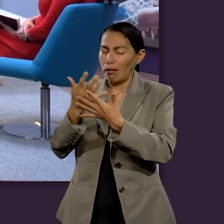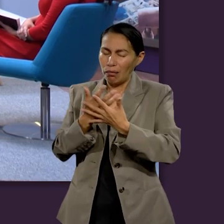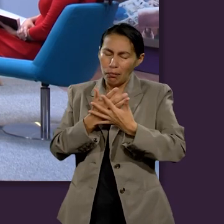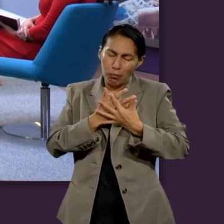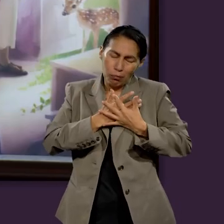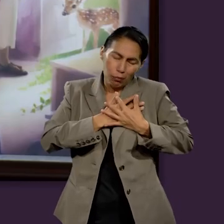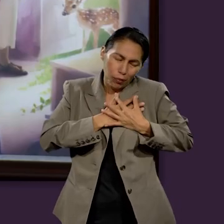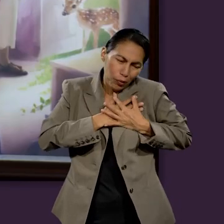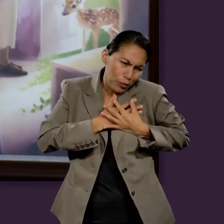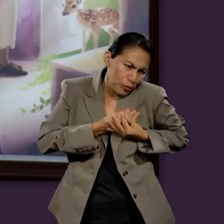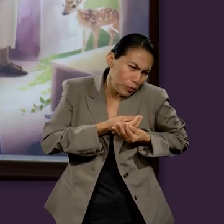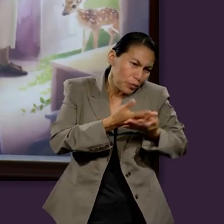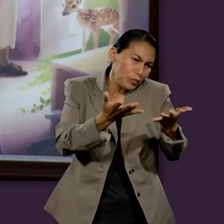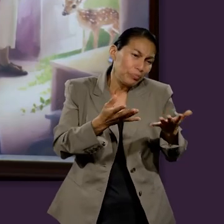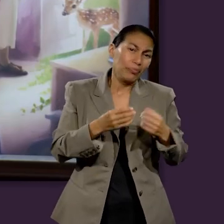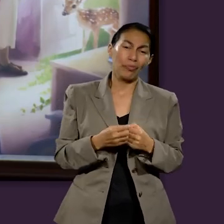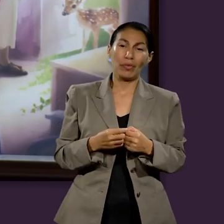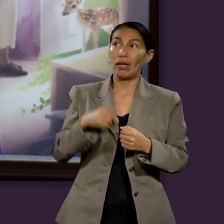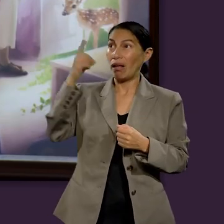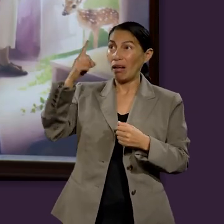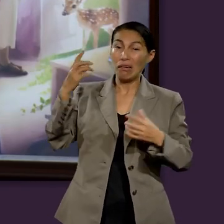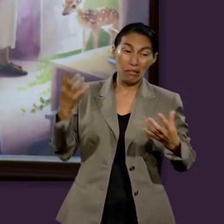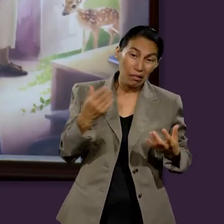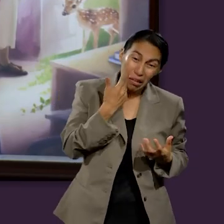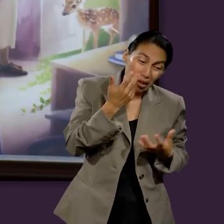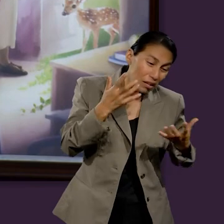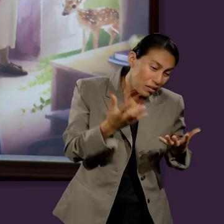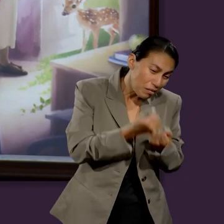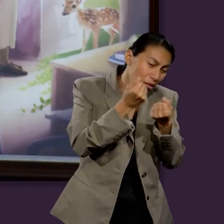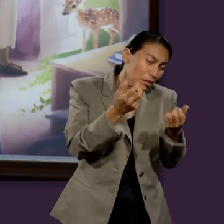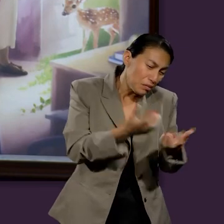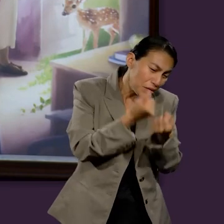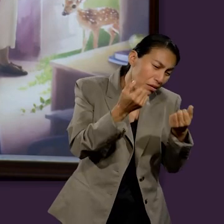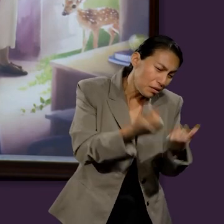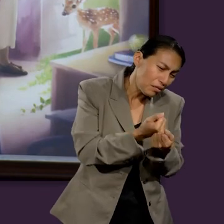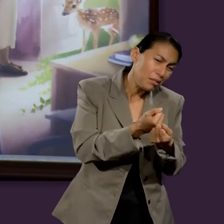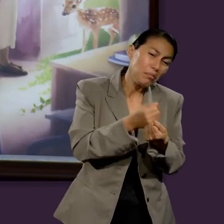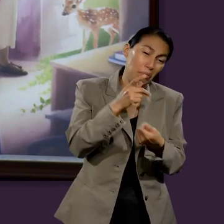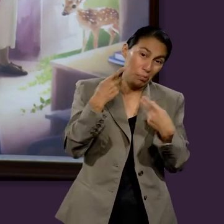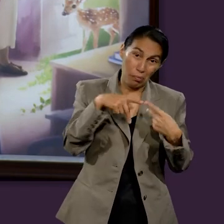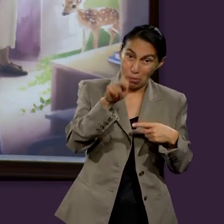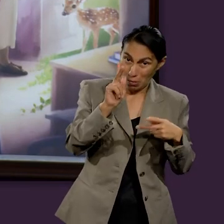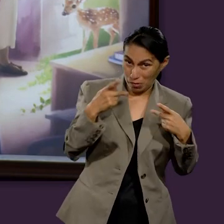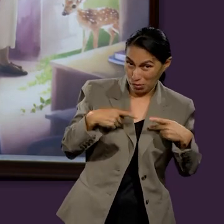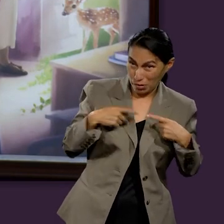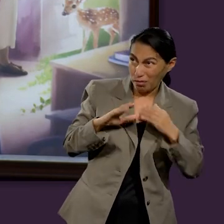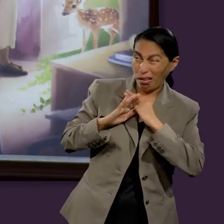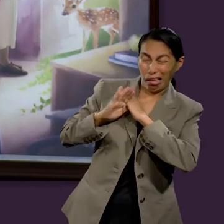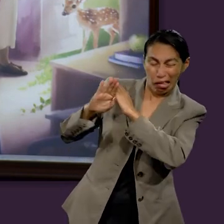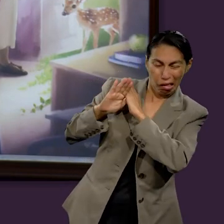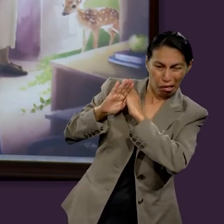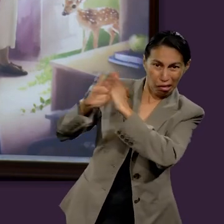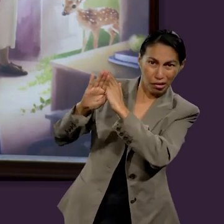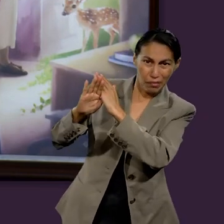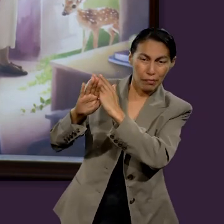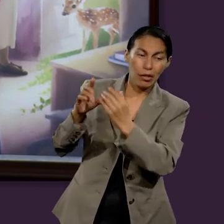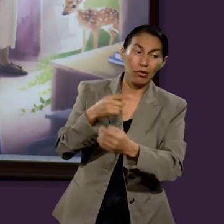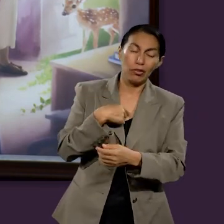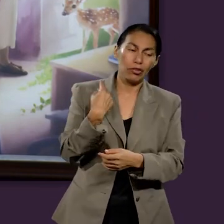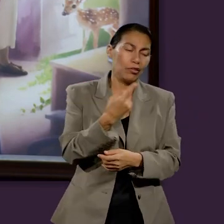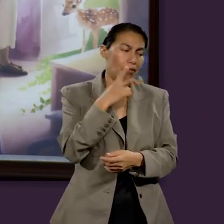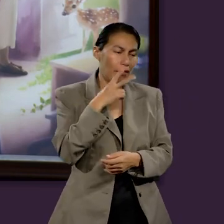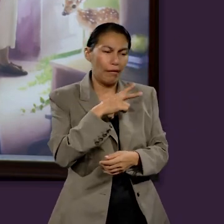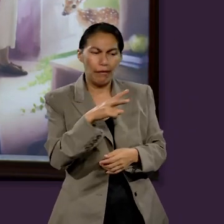persona, a pesar de los intentos que los hizo para salvar, ellos no están allá. Y vamos a